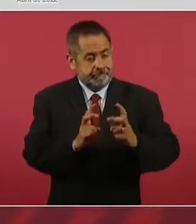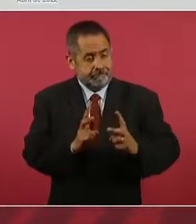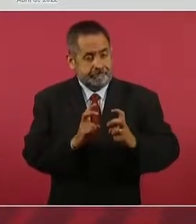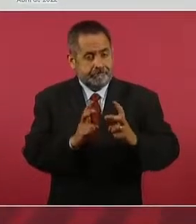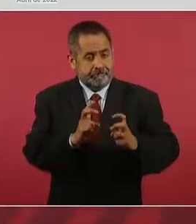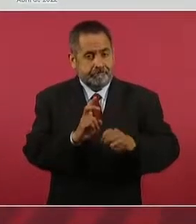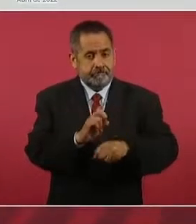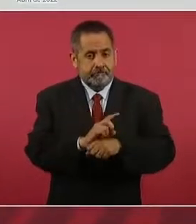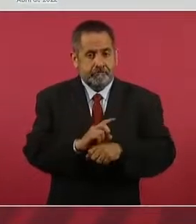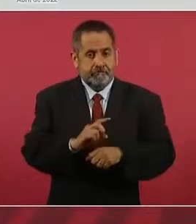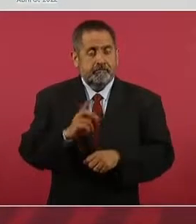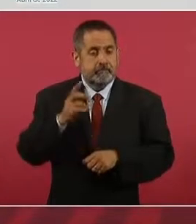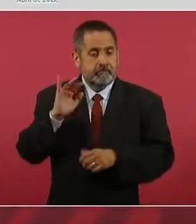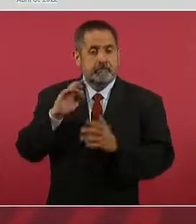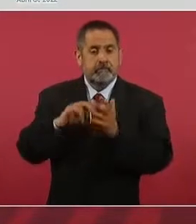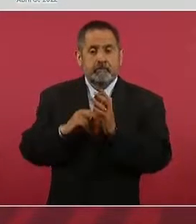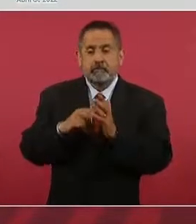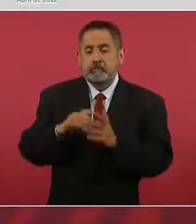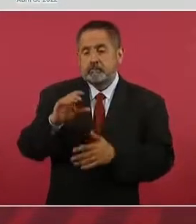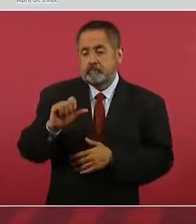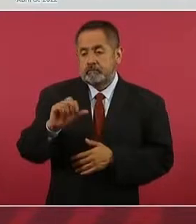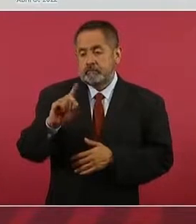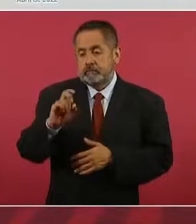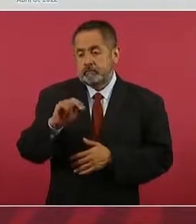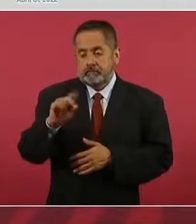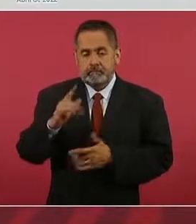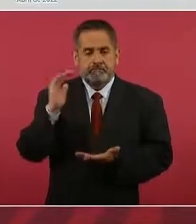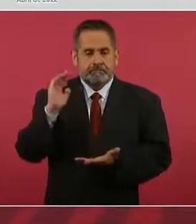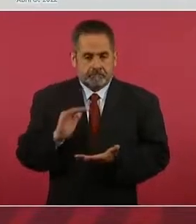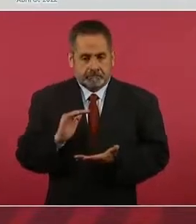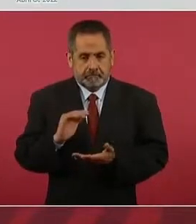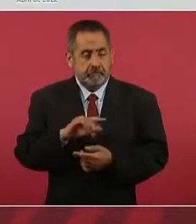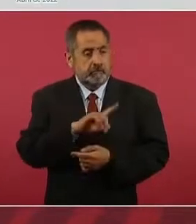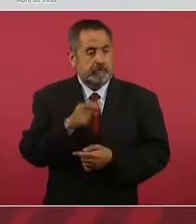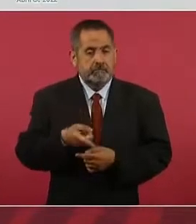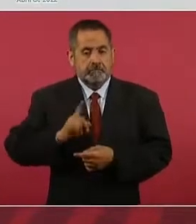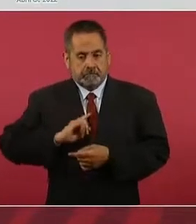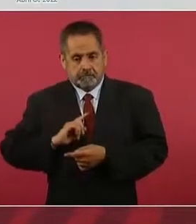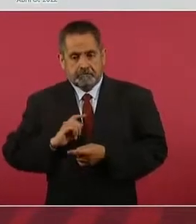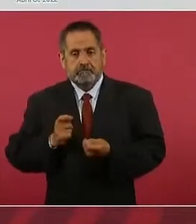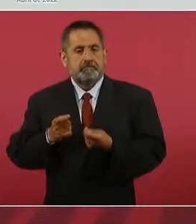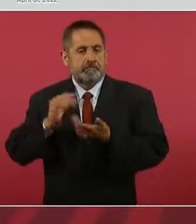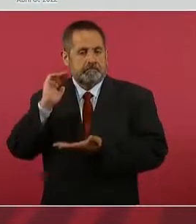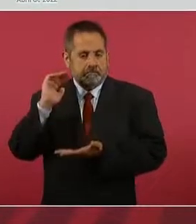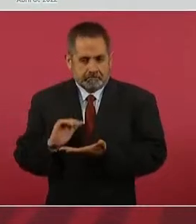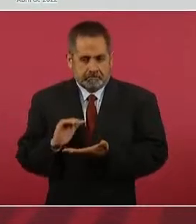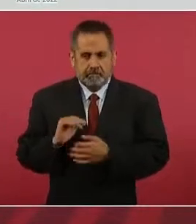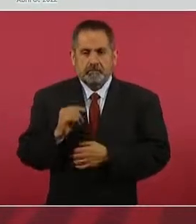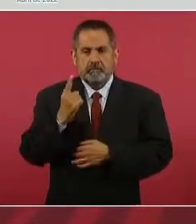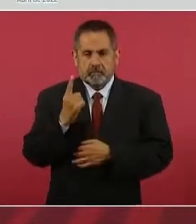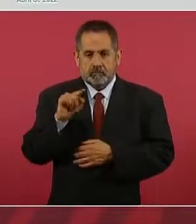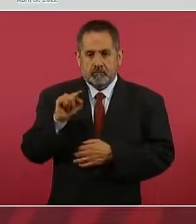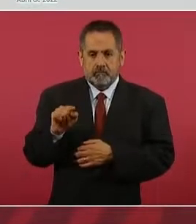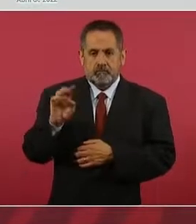El ingeniero Cárdenas le bajó y yo lo bajé y lo dejé en 1.9